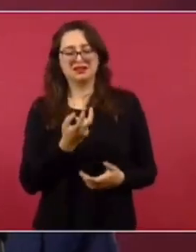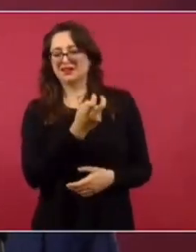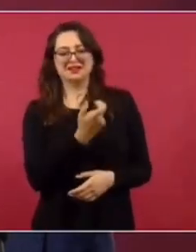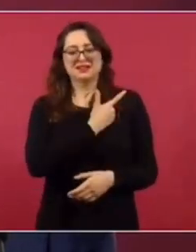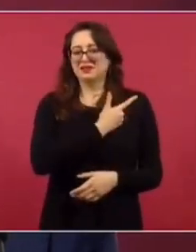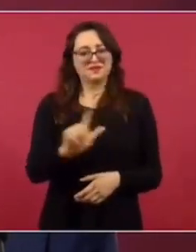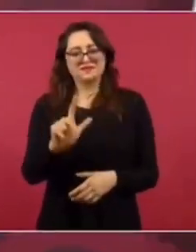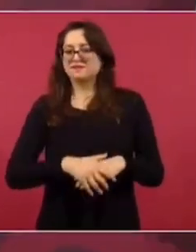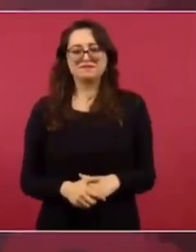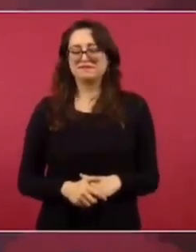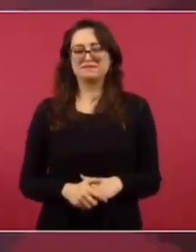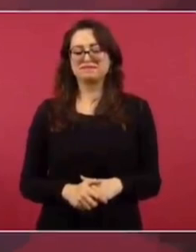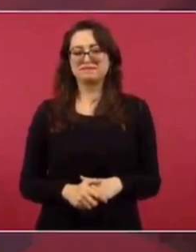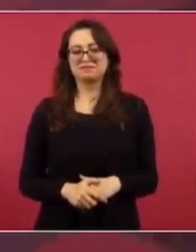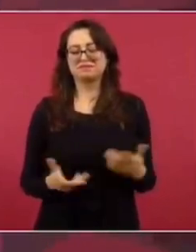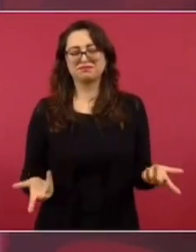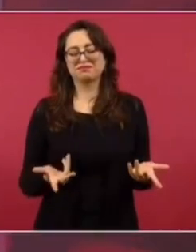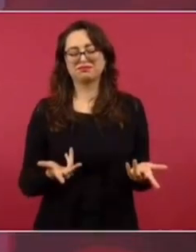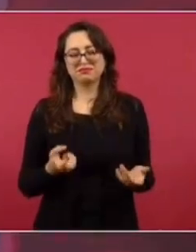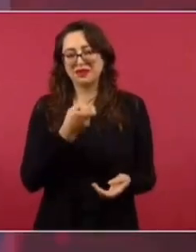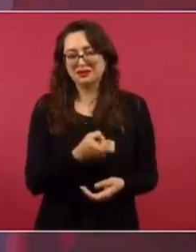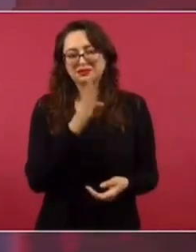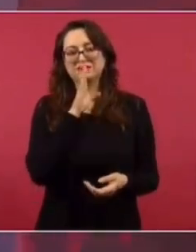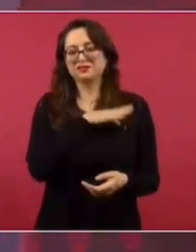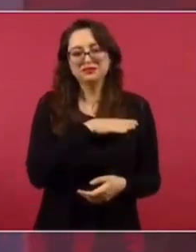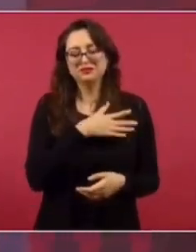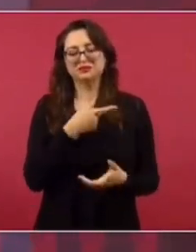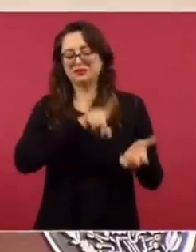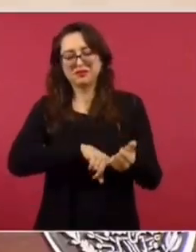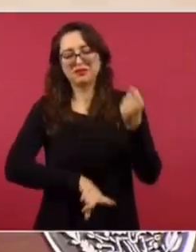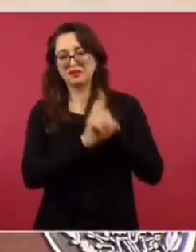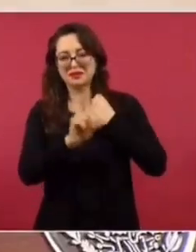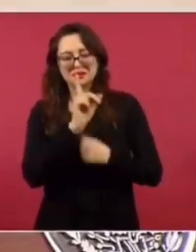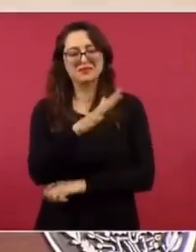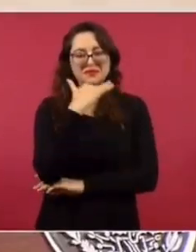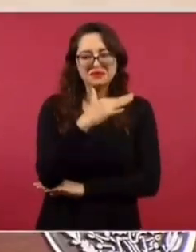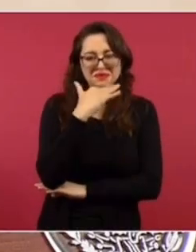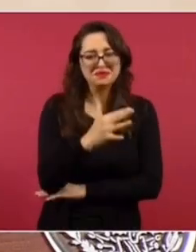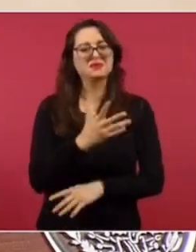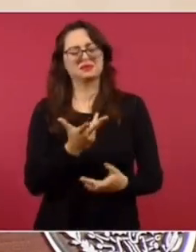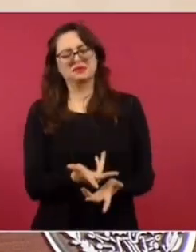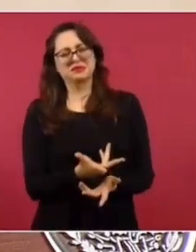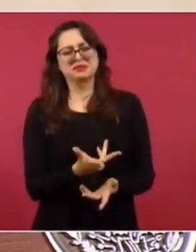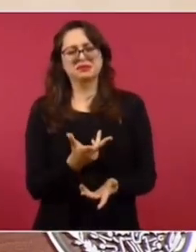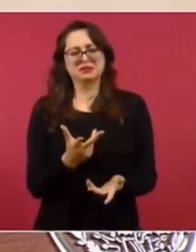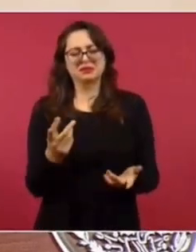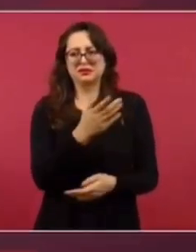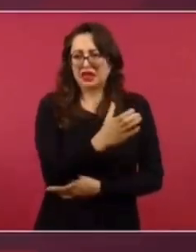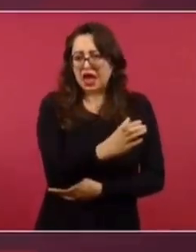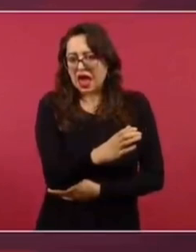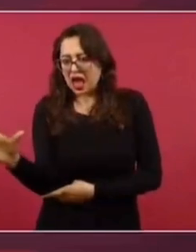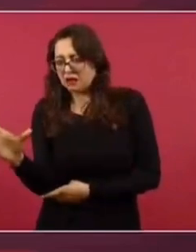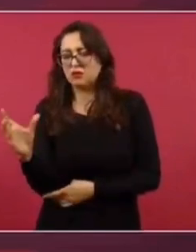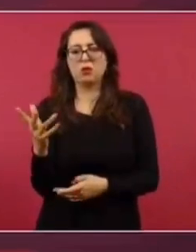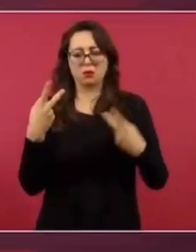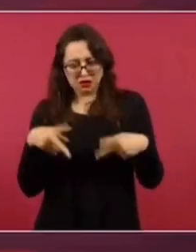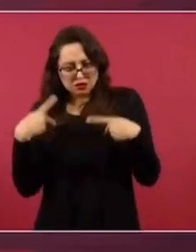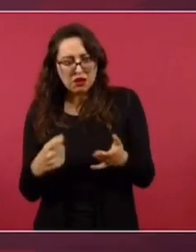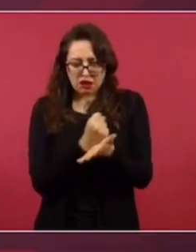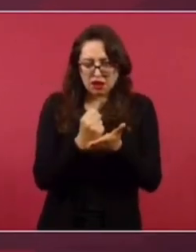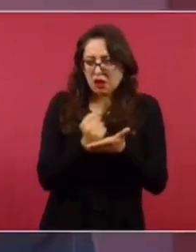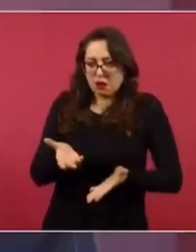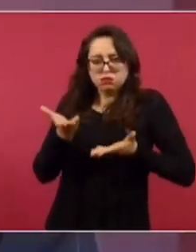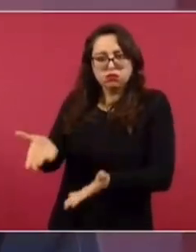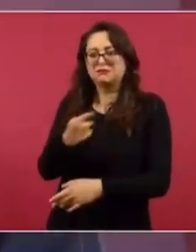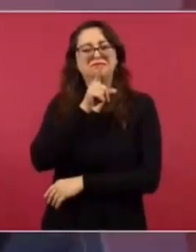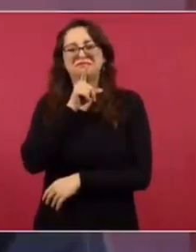el caso de la financiera rural ya estaba dañada desde que llegamos, porque les daban créditos a organizaciones vinculadas a partidos y